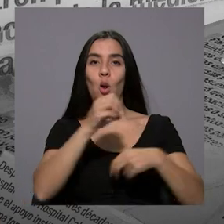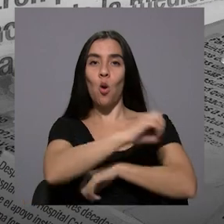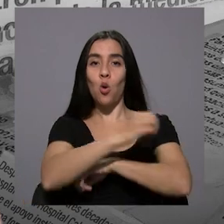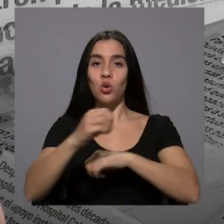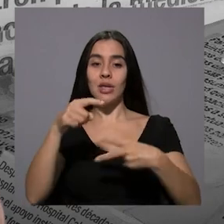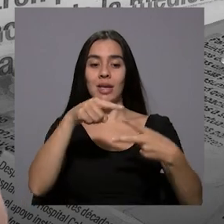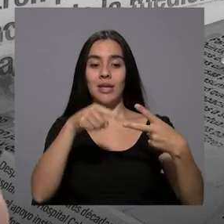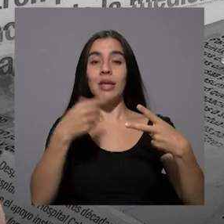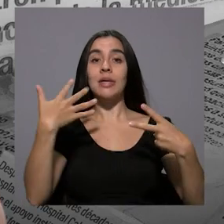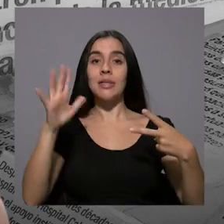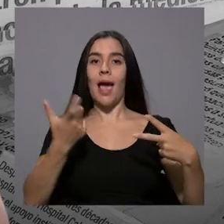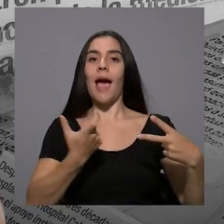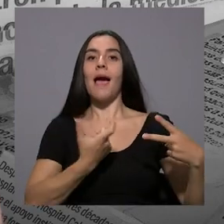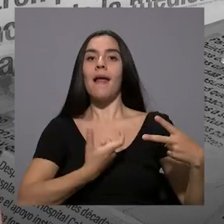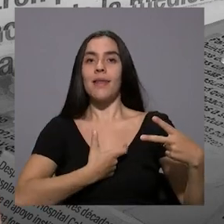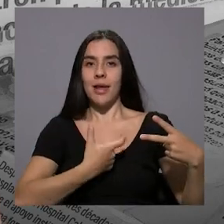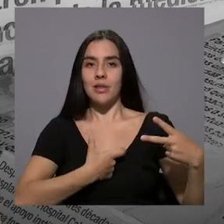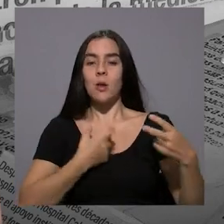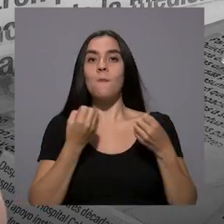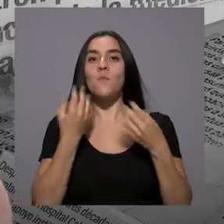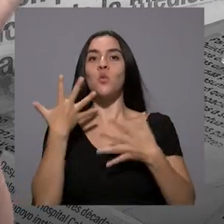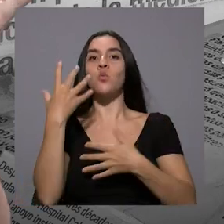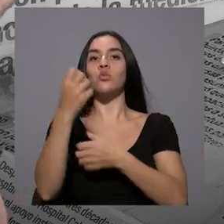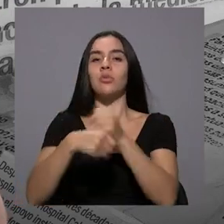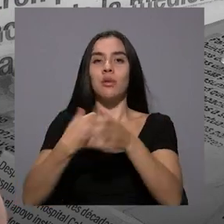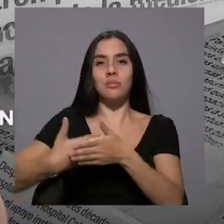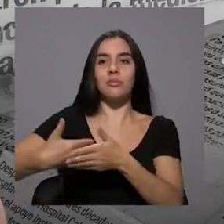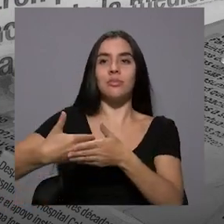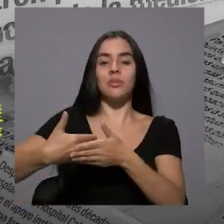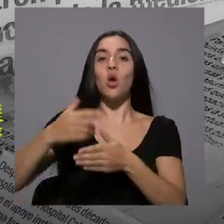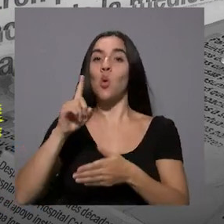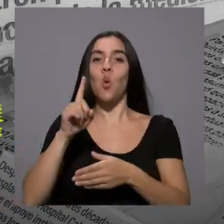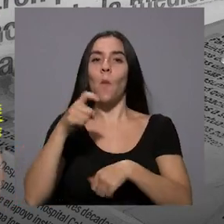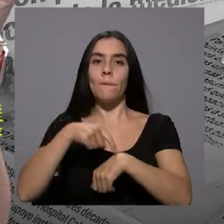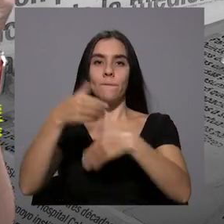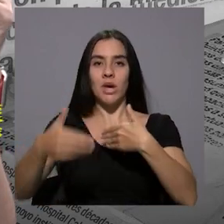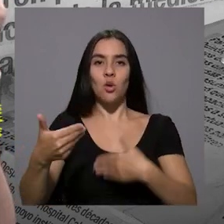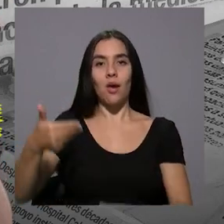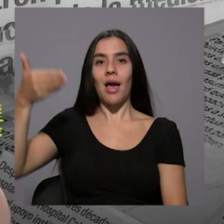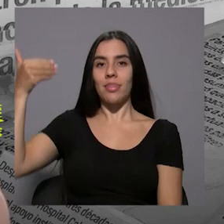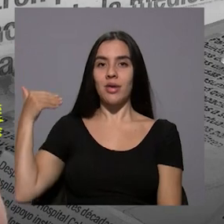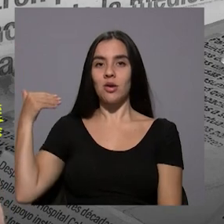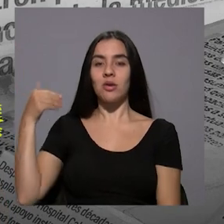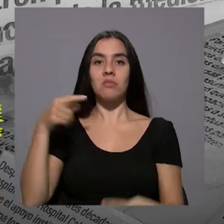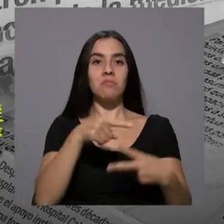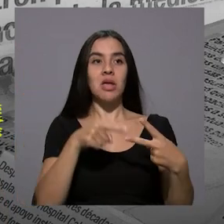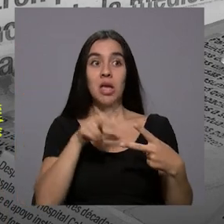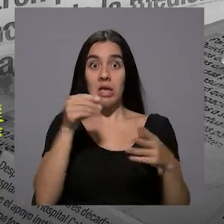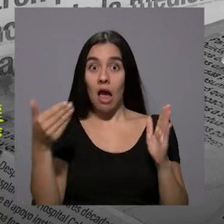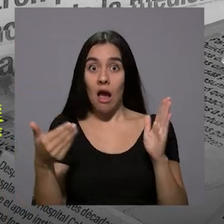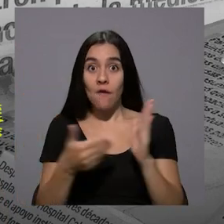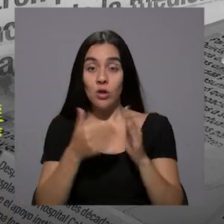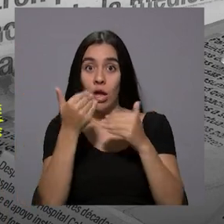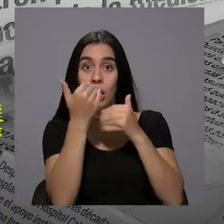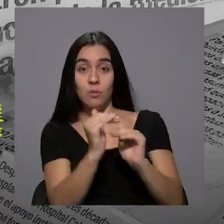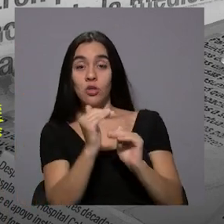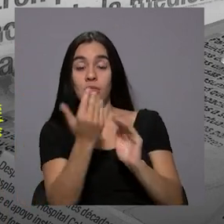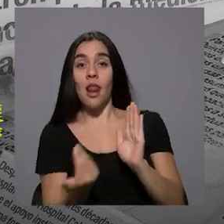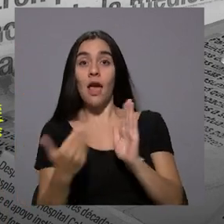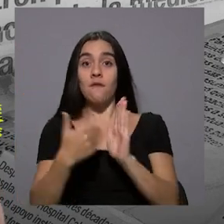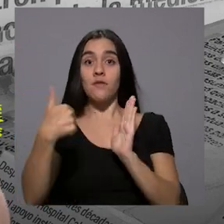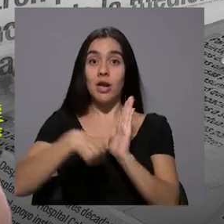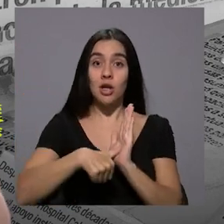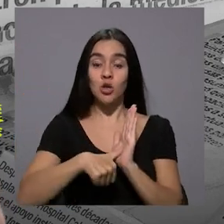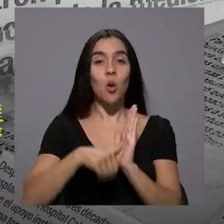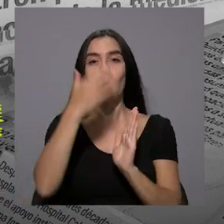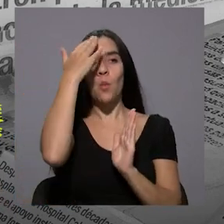que ellas habían sido alcaldesas muchísimos años antes, no, un periodo anterior, y no les cayó ni les afectó la limitación